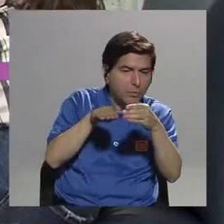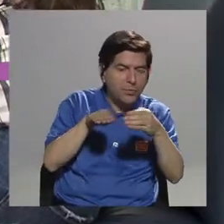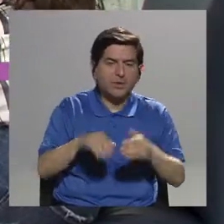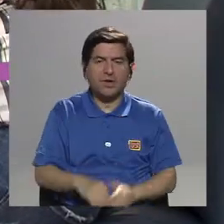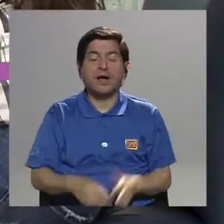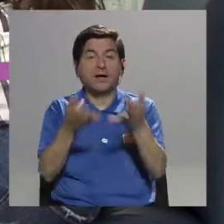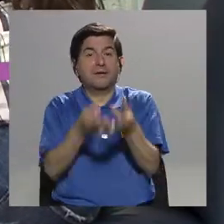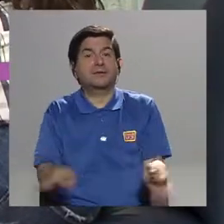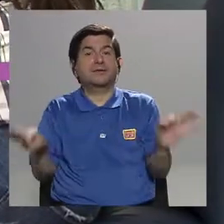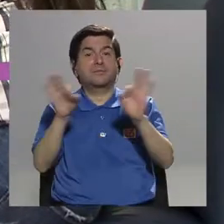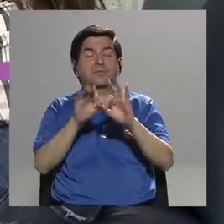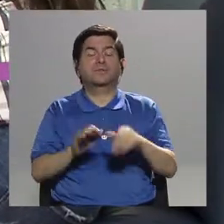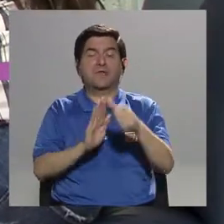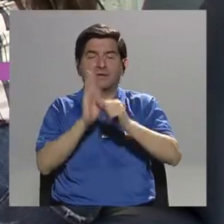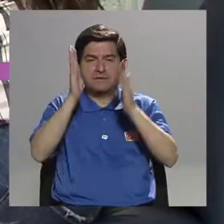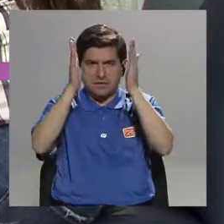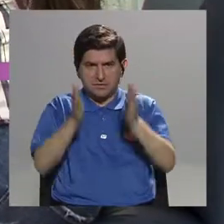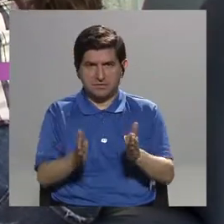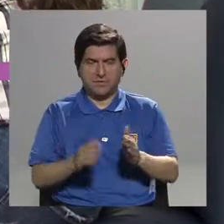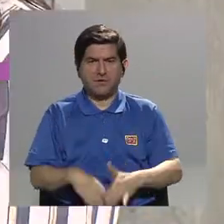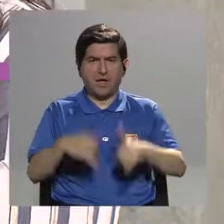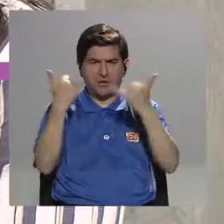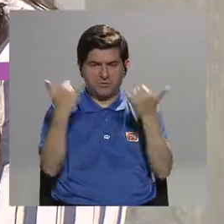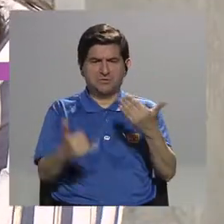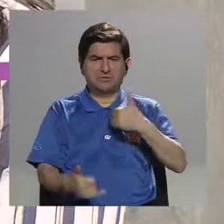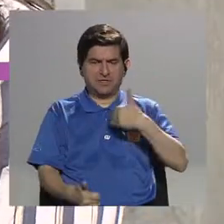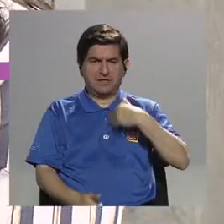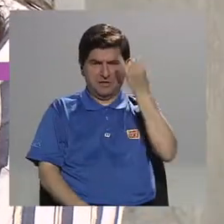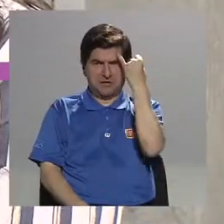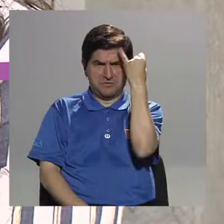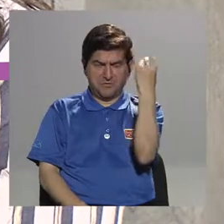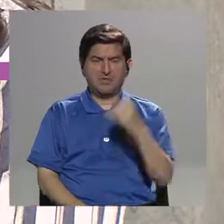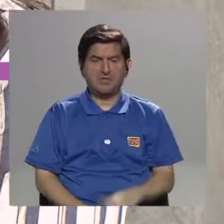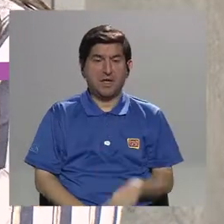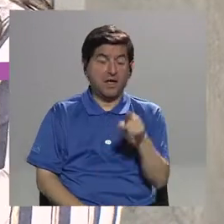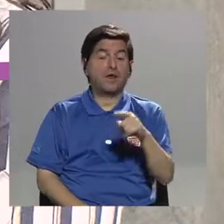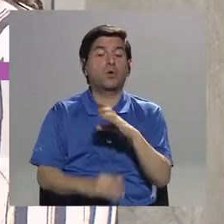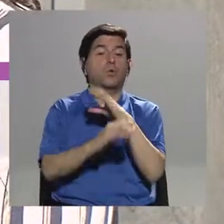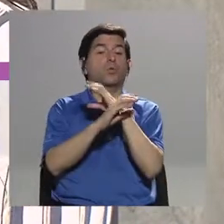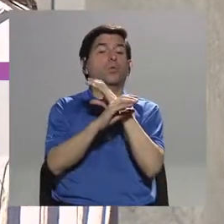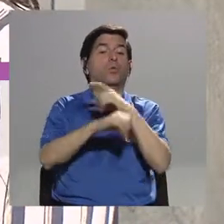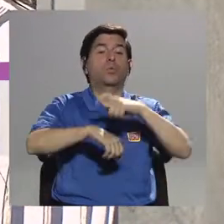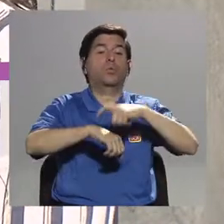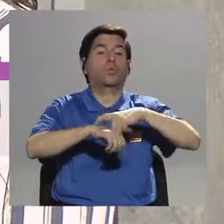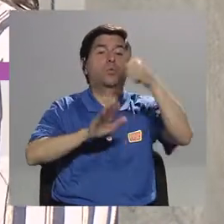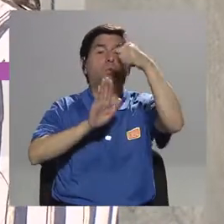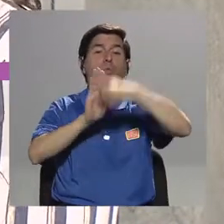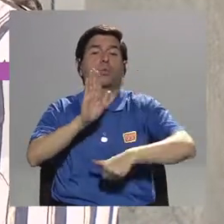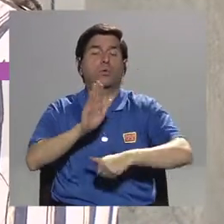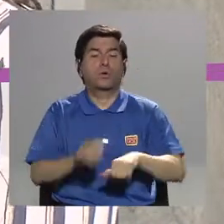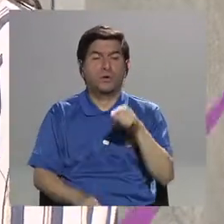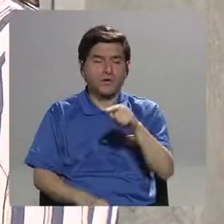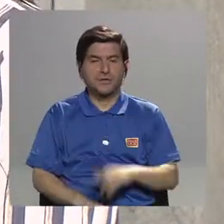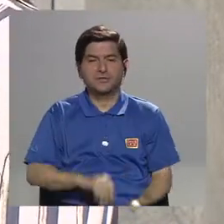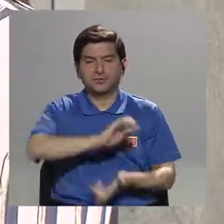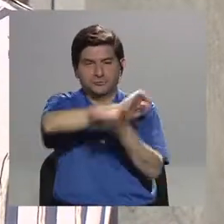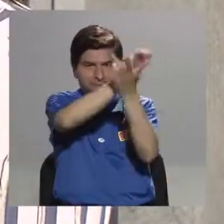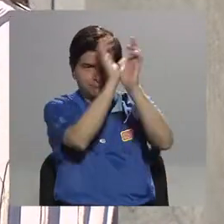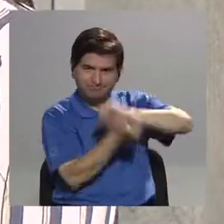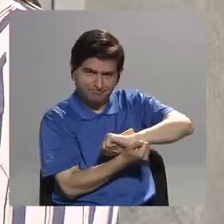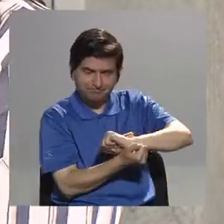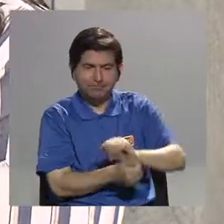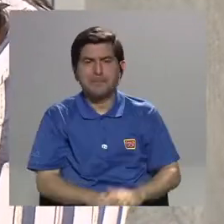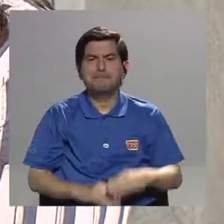Entonces eso va a ser de mucha importancia para el cirujano porque ya él teniendo presente eso va a tener más cuidado a la hora de hacer la cirugía y eso se va a